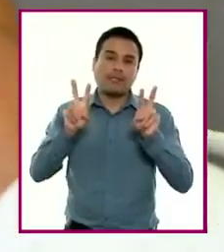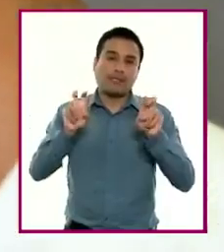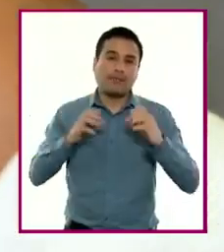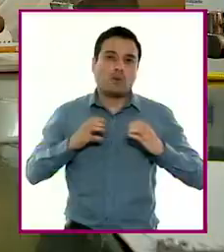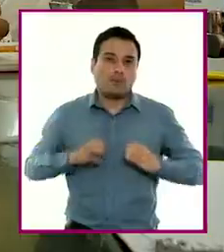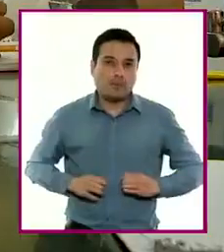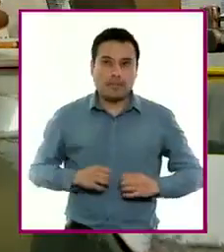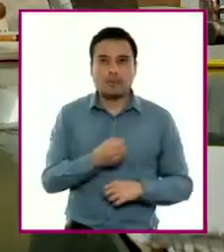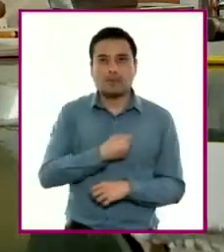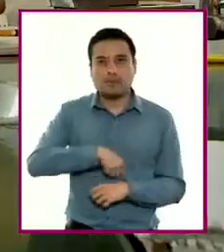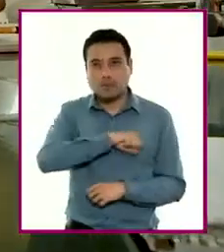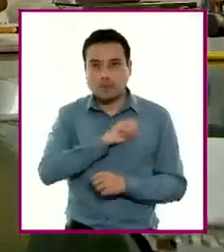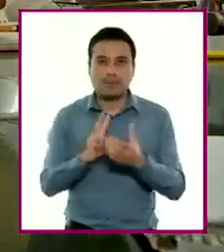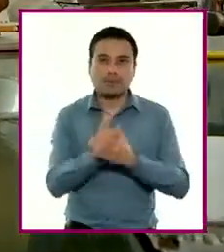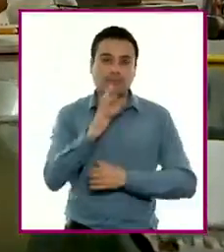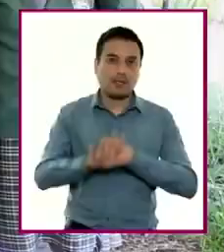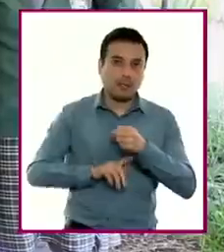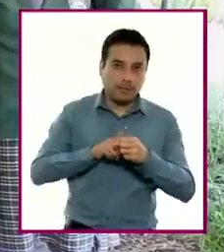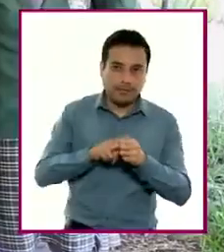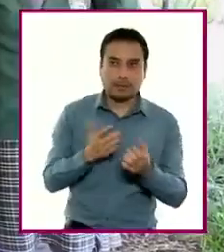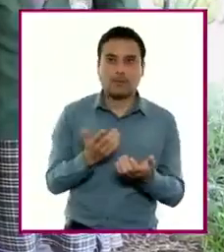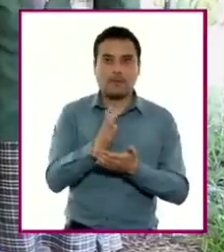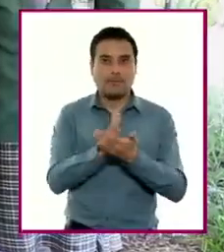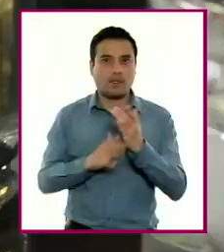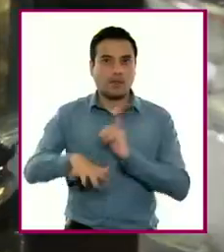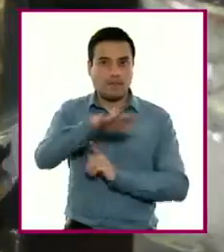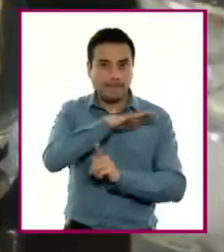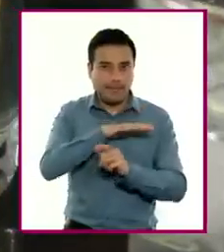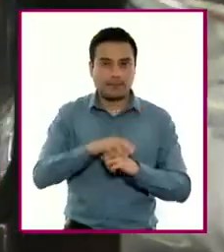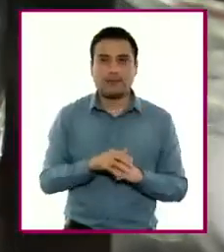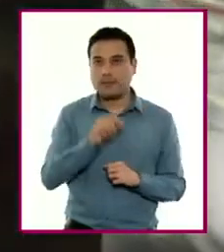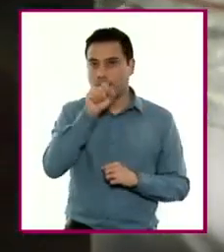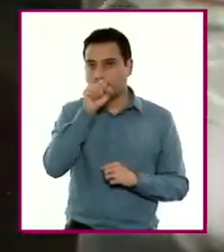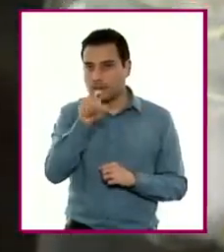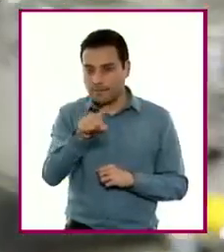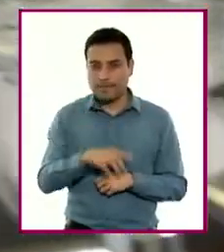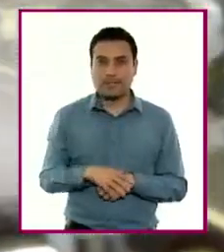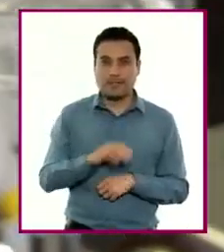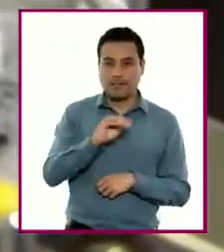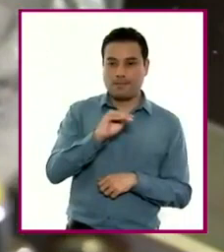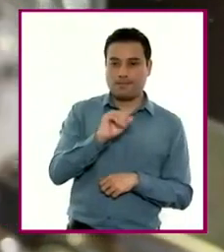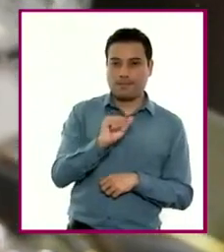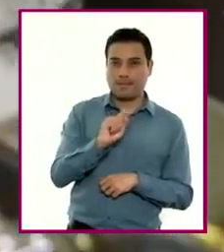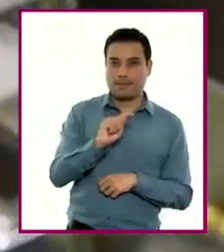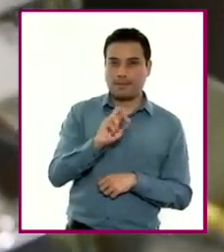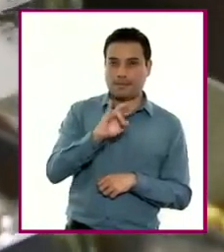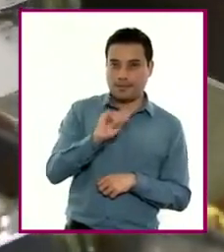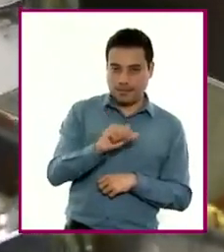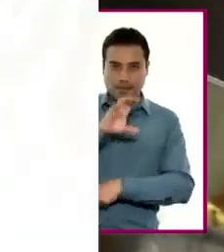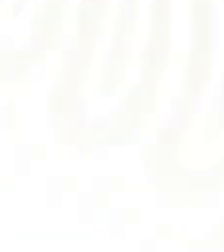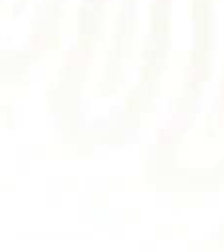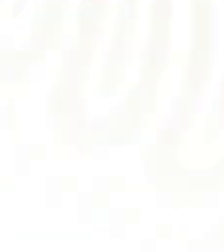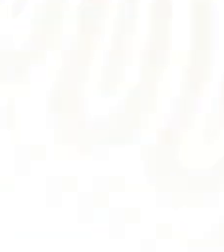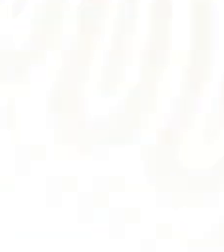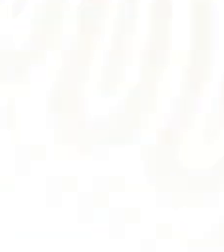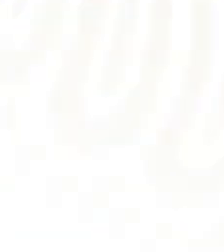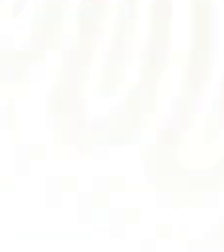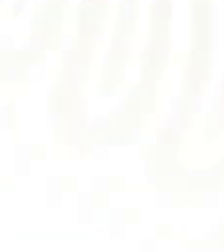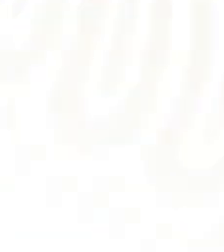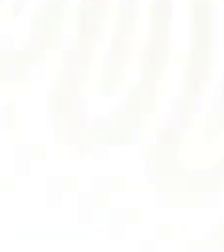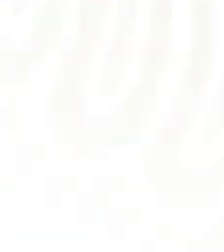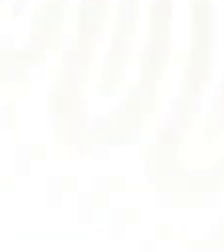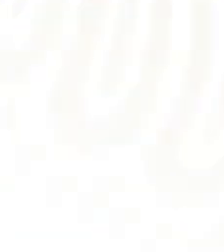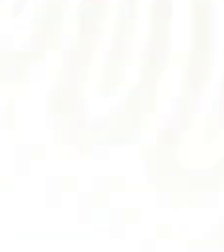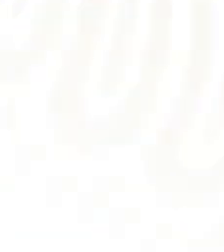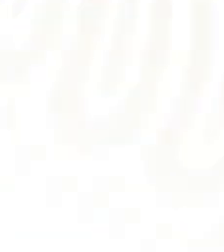cuerpo humano, salud, ser vivo, medio ambiente e interacciones entre la materia y la energía. Ejemplos